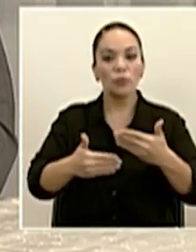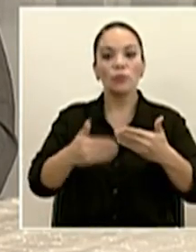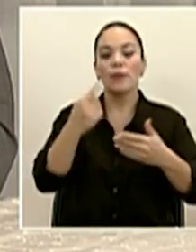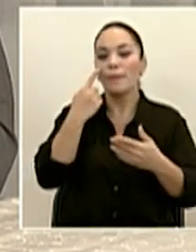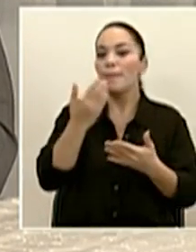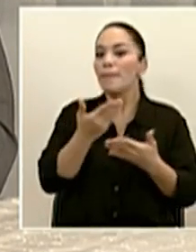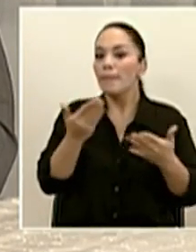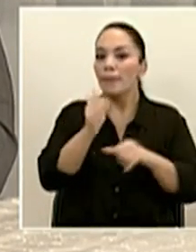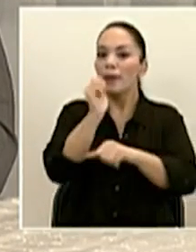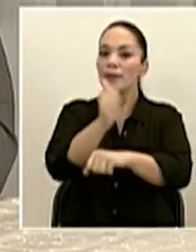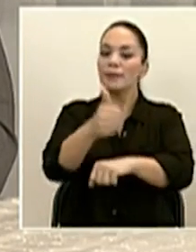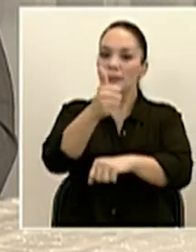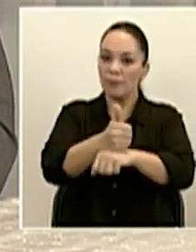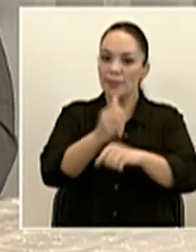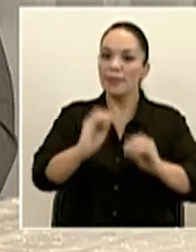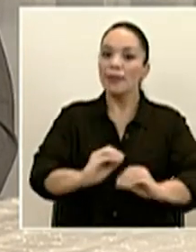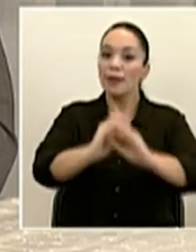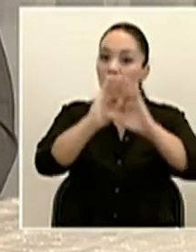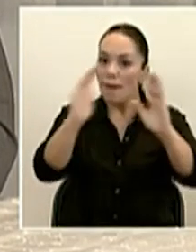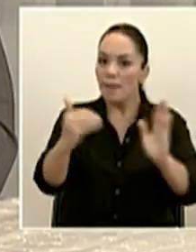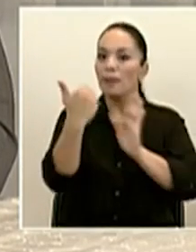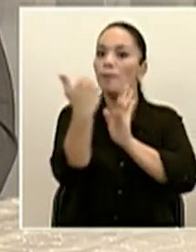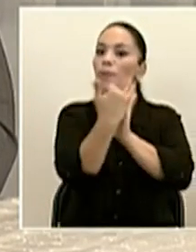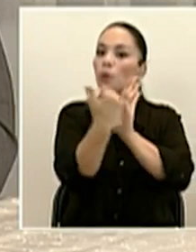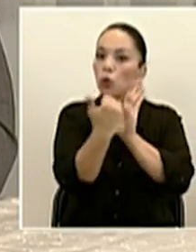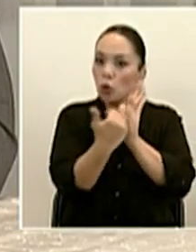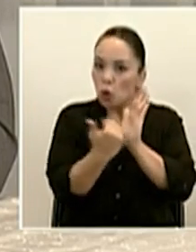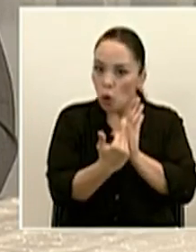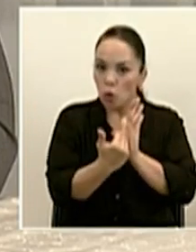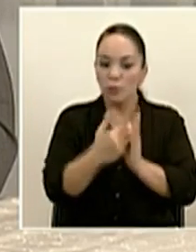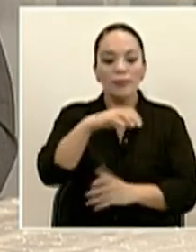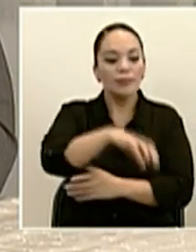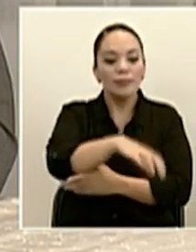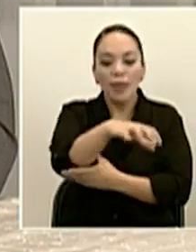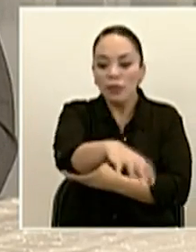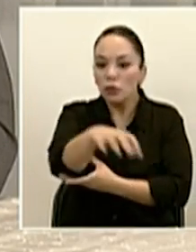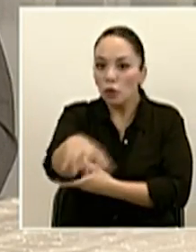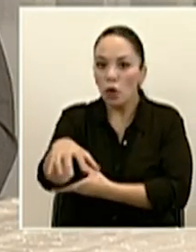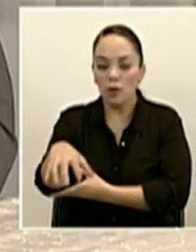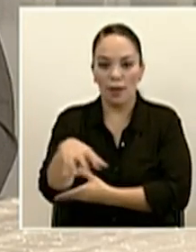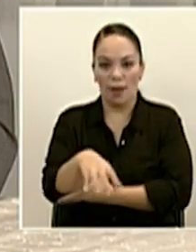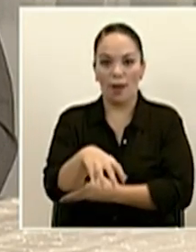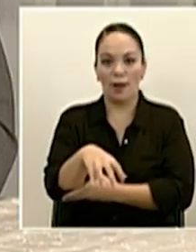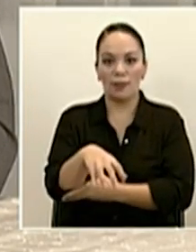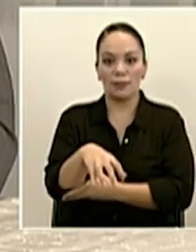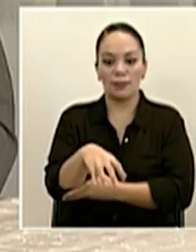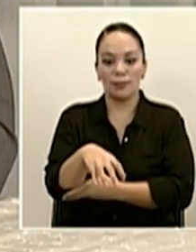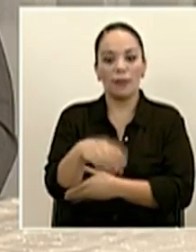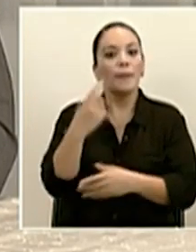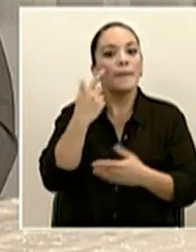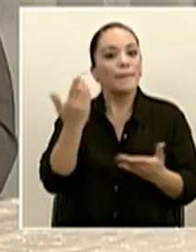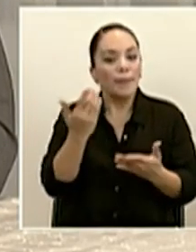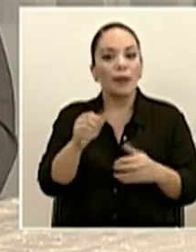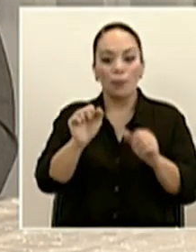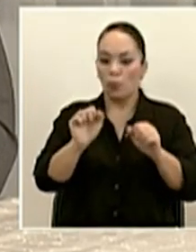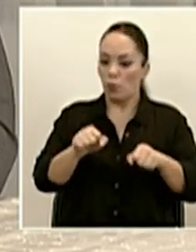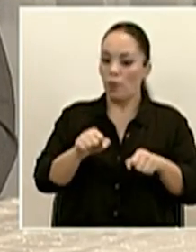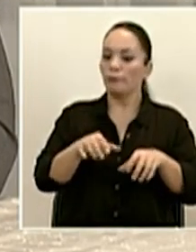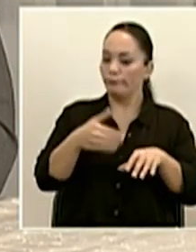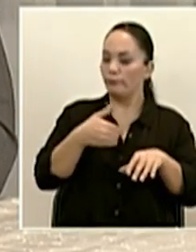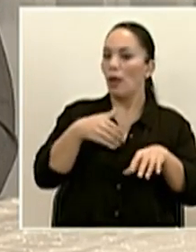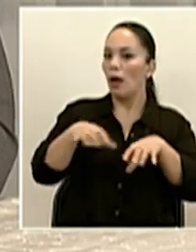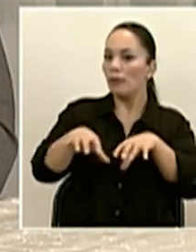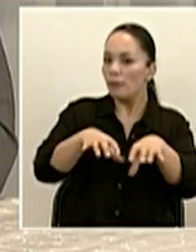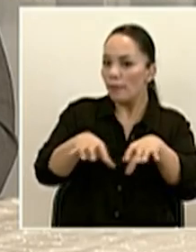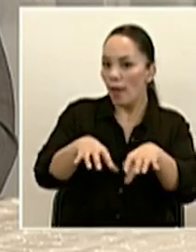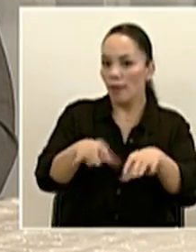para establecer claramente protocolos sectoriales que permitan ese tipo de actividades. Pero como